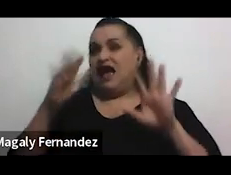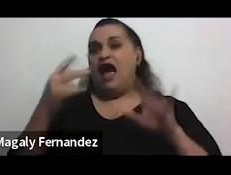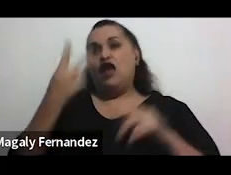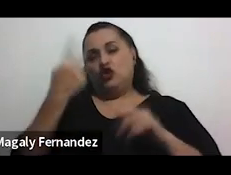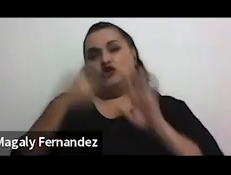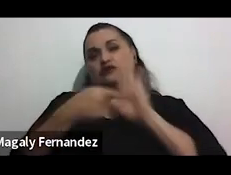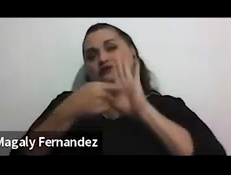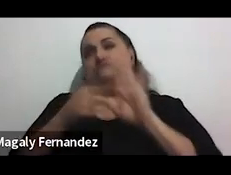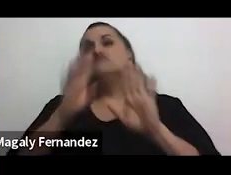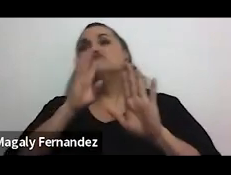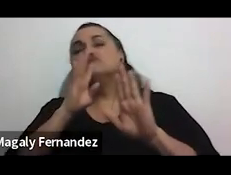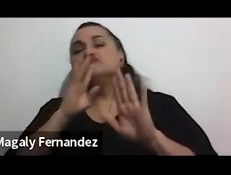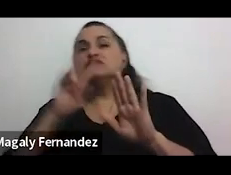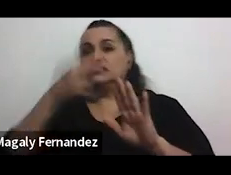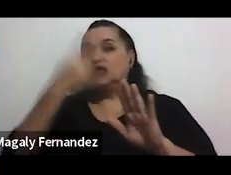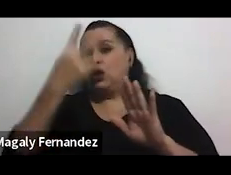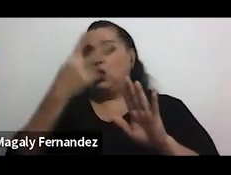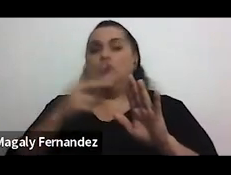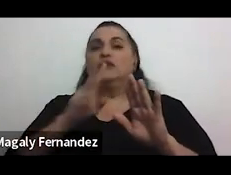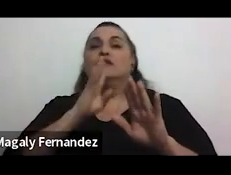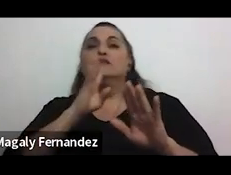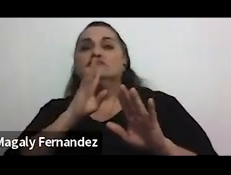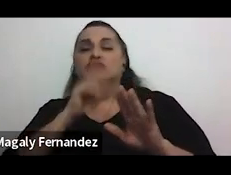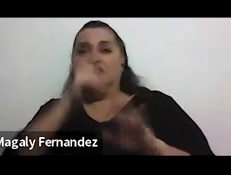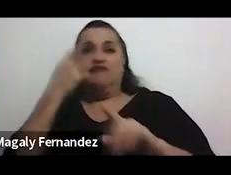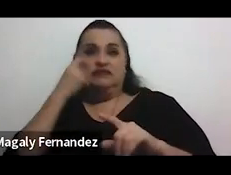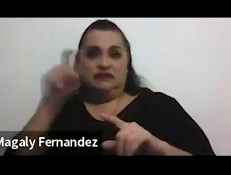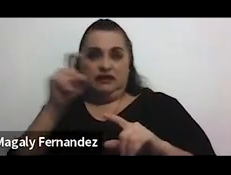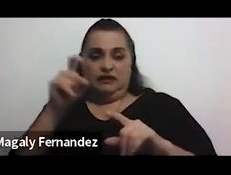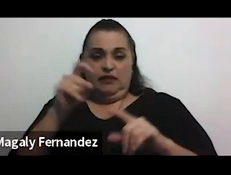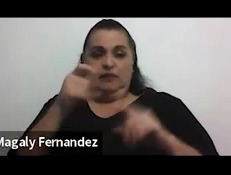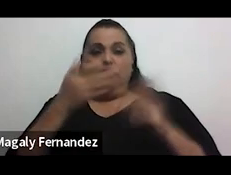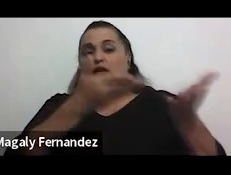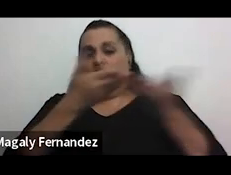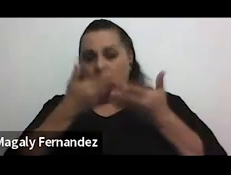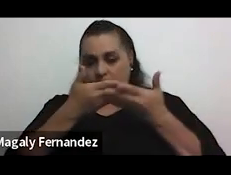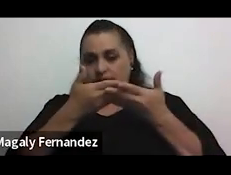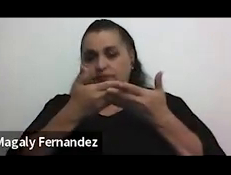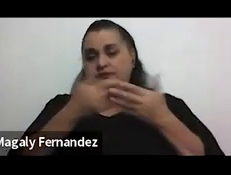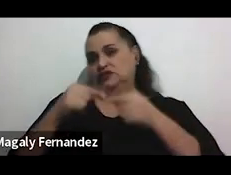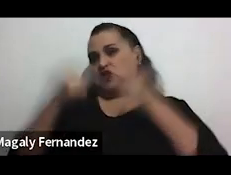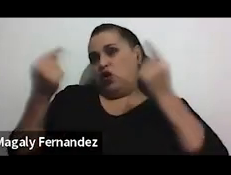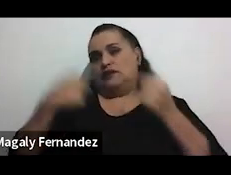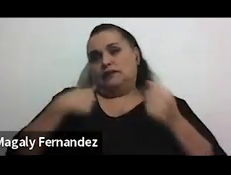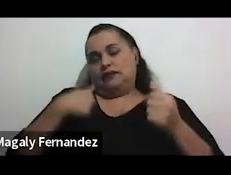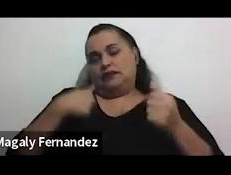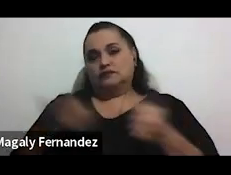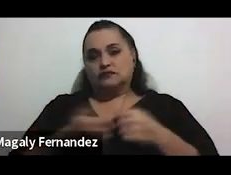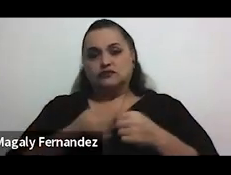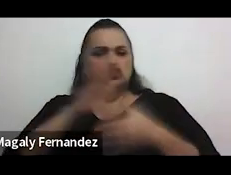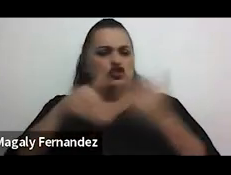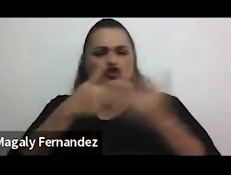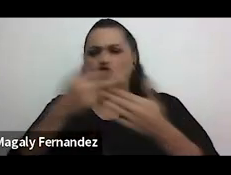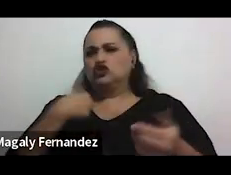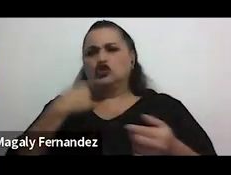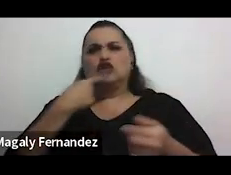presentaciones la segunda presentación en la fiscalía dieron el caso a contra mío de que todo lo que yo estoy